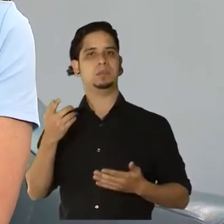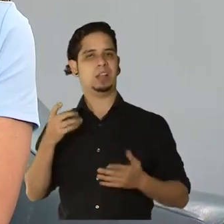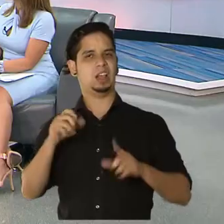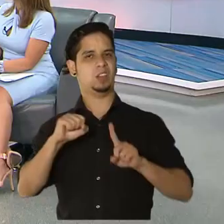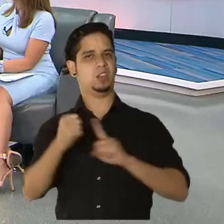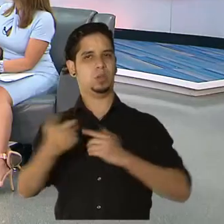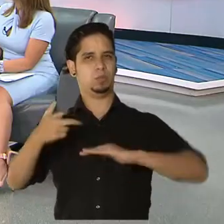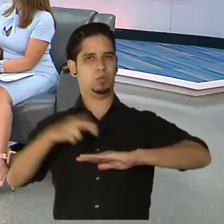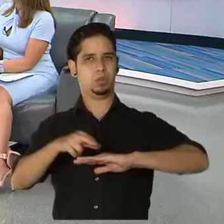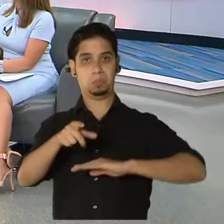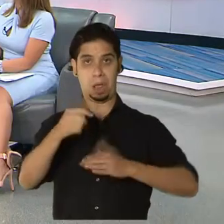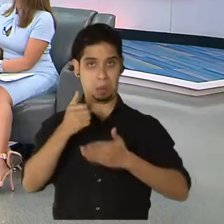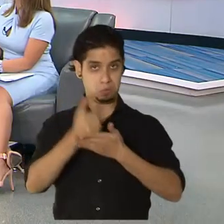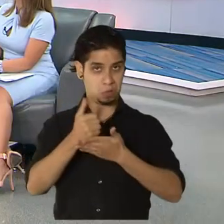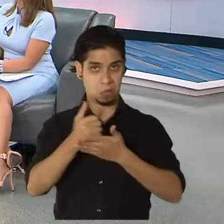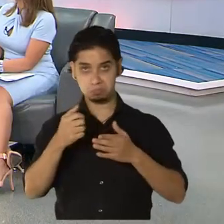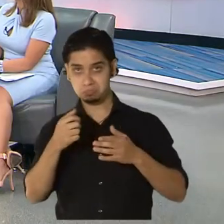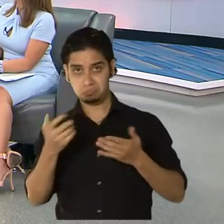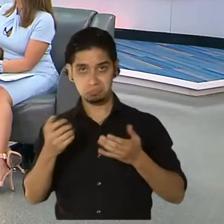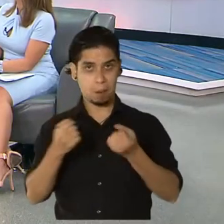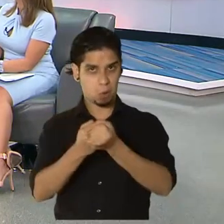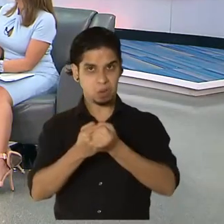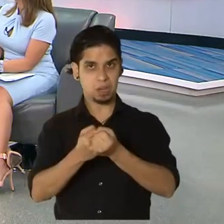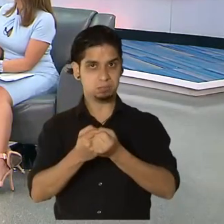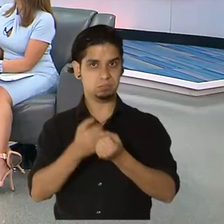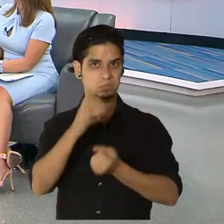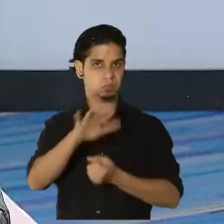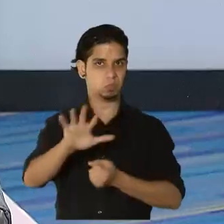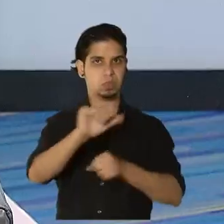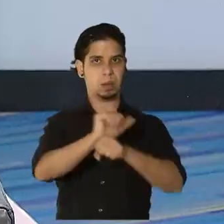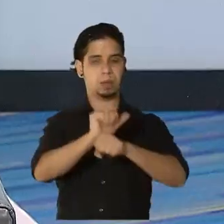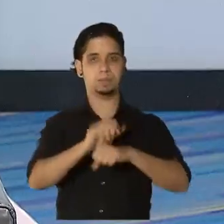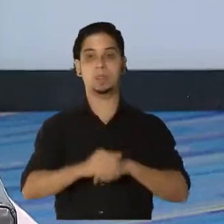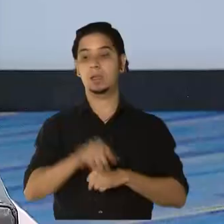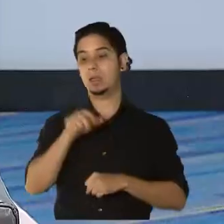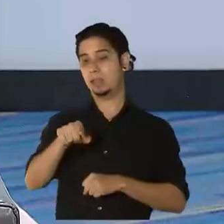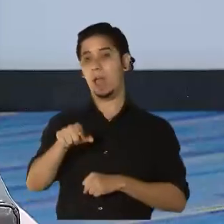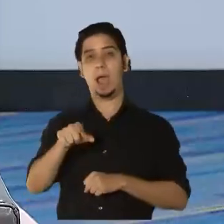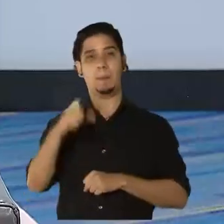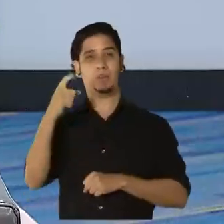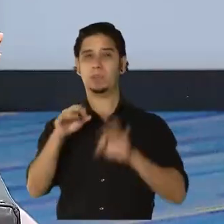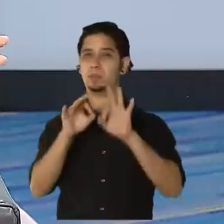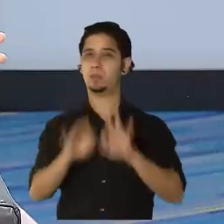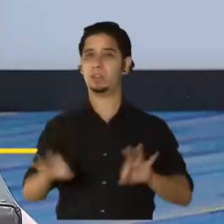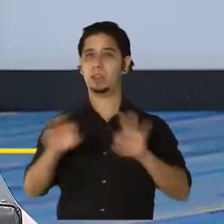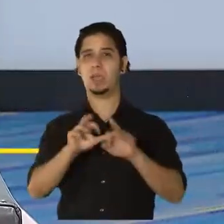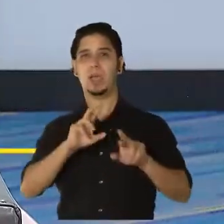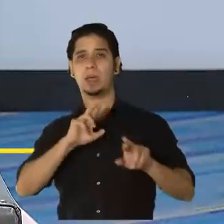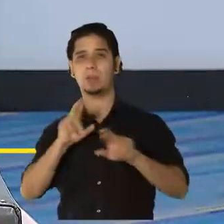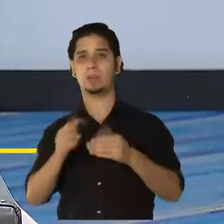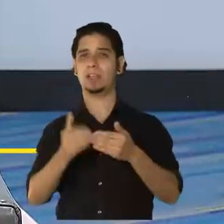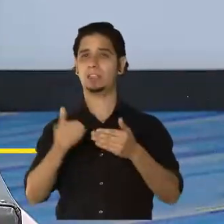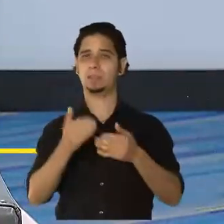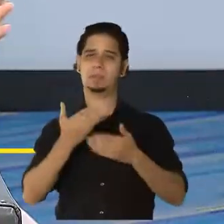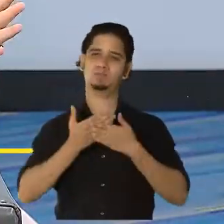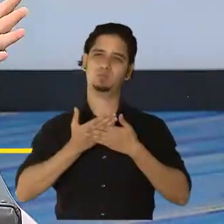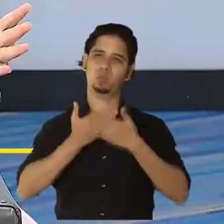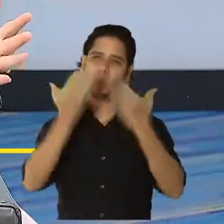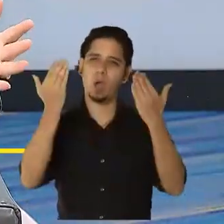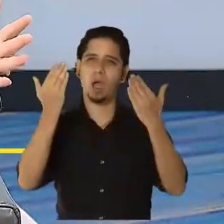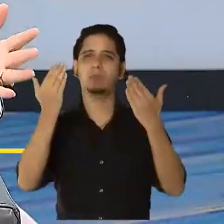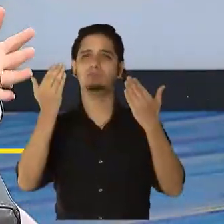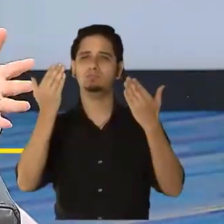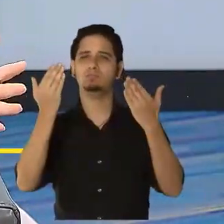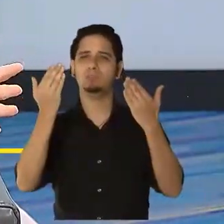del COVID en Puerto Rico? Esta pregunta es una pregunta bien importante y no tiene una respuesta sencilla como yo creo que para el